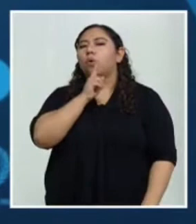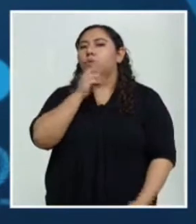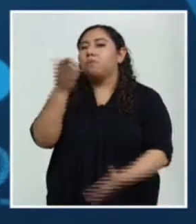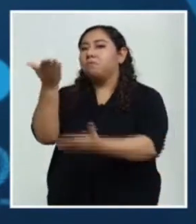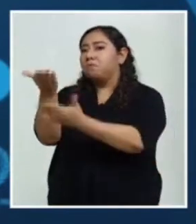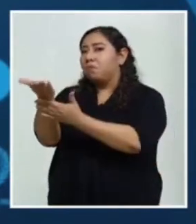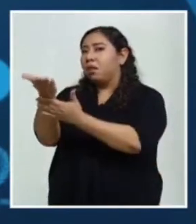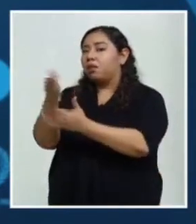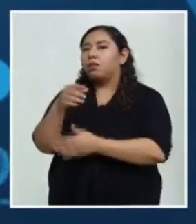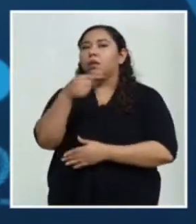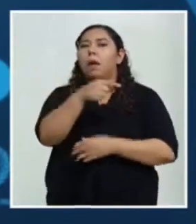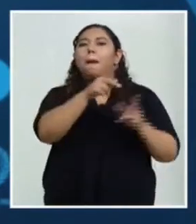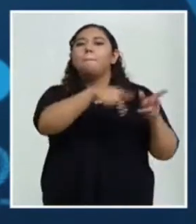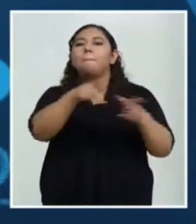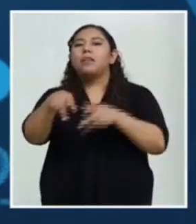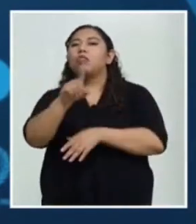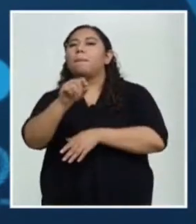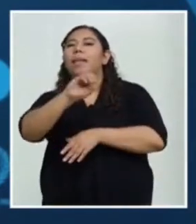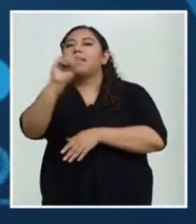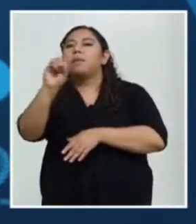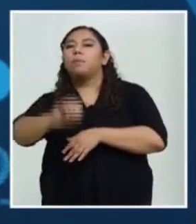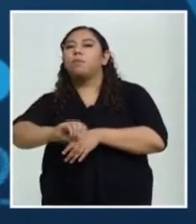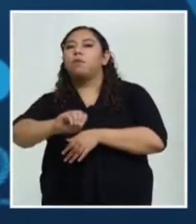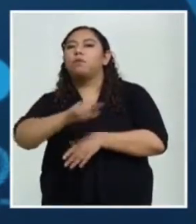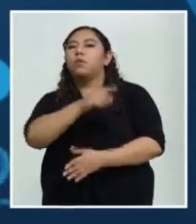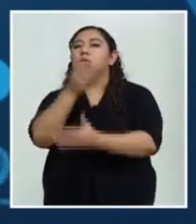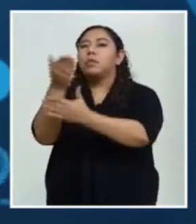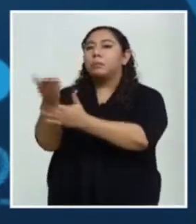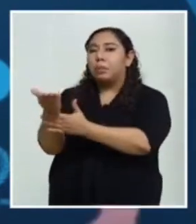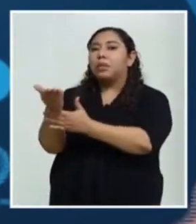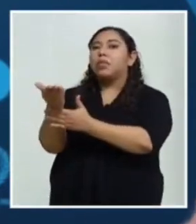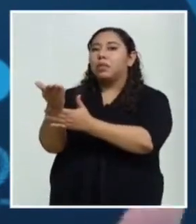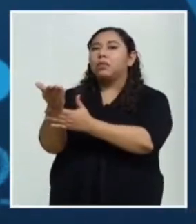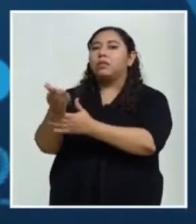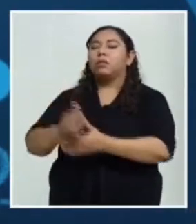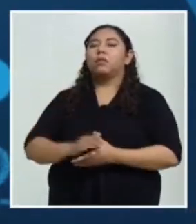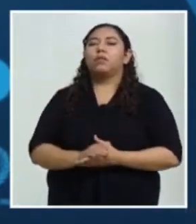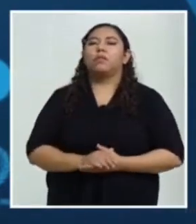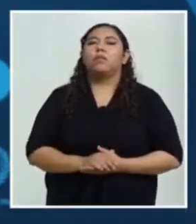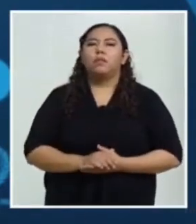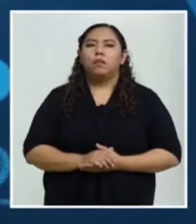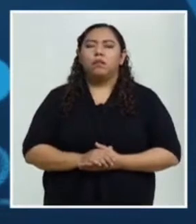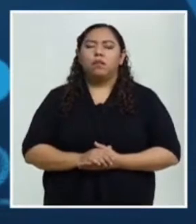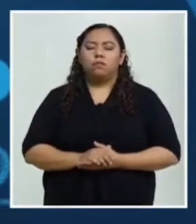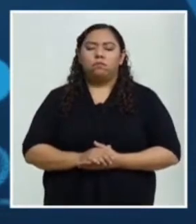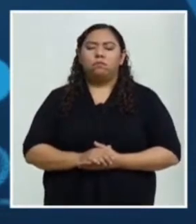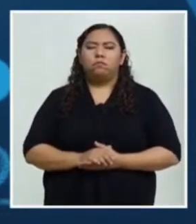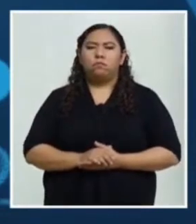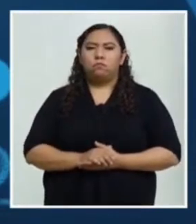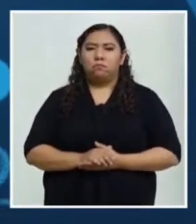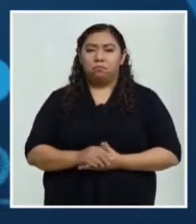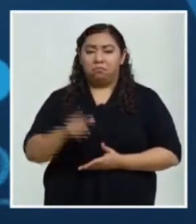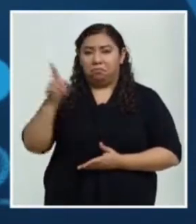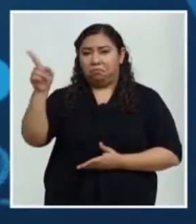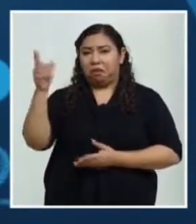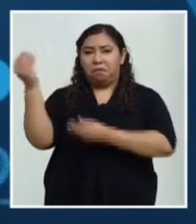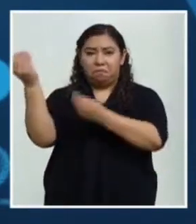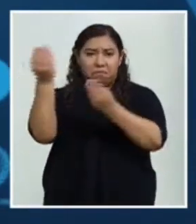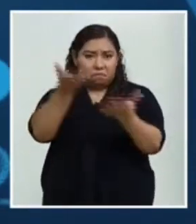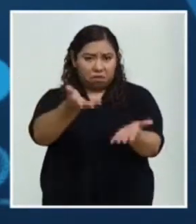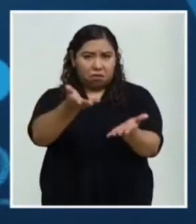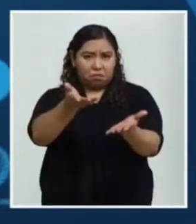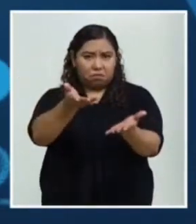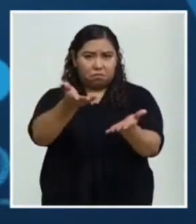su población. El presidente hoy ya me informó, y yo creo que él mismo va, quizás va informar después,